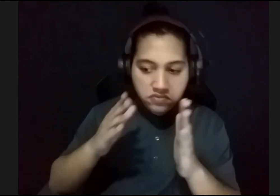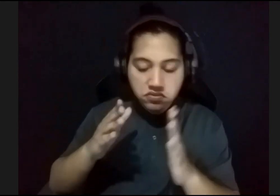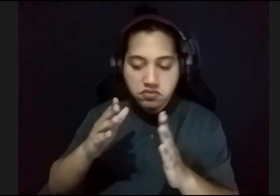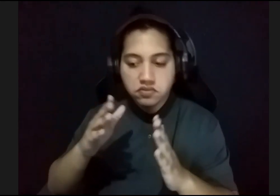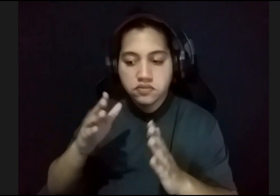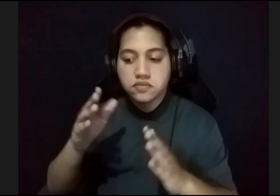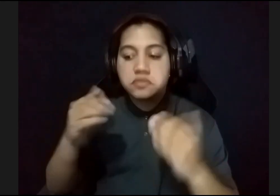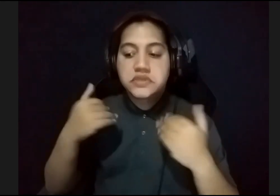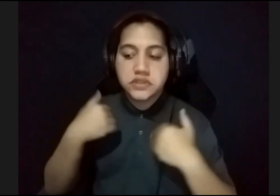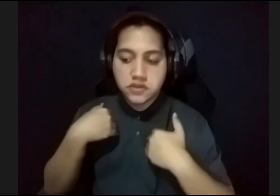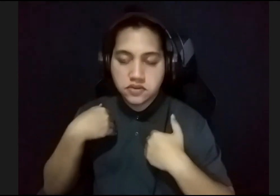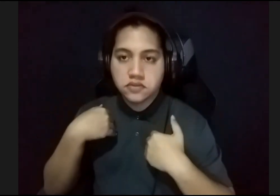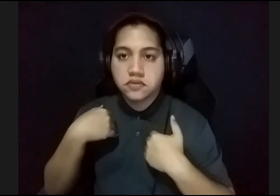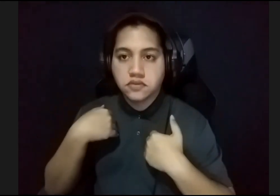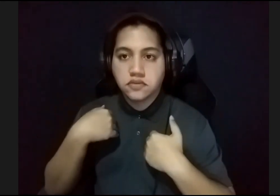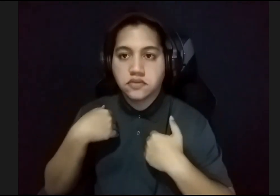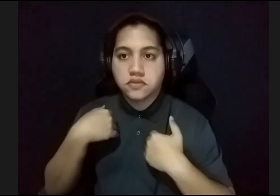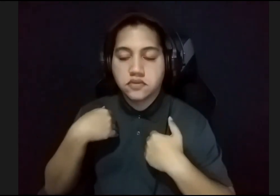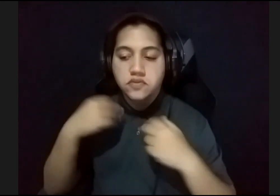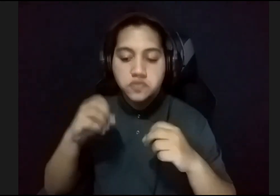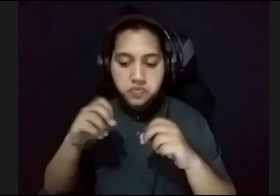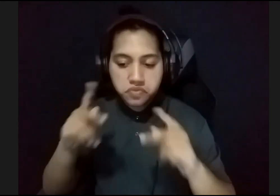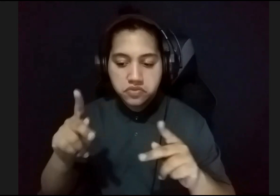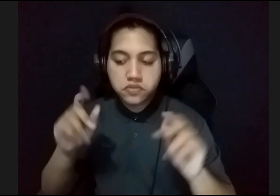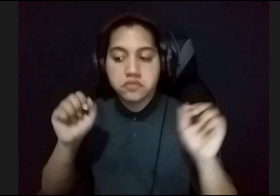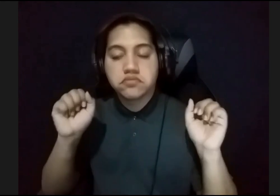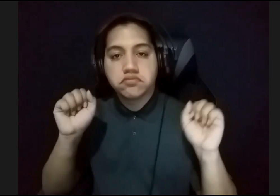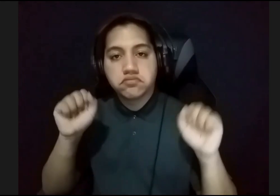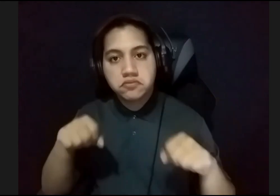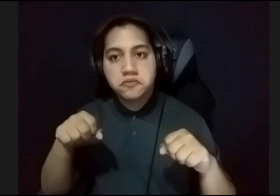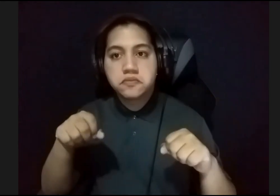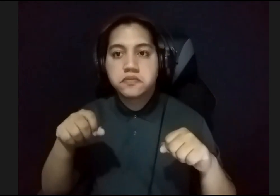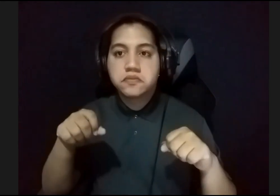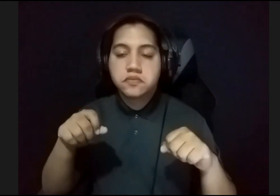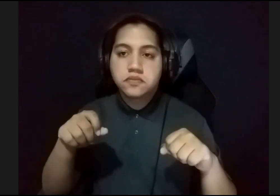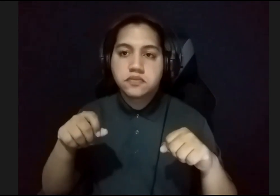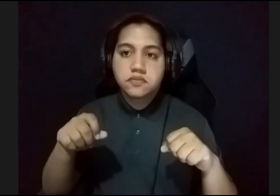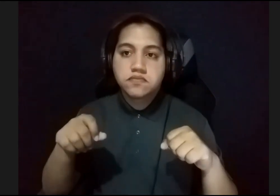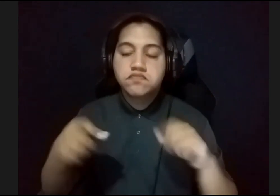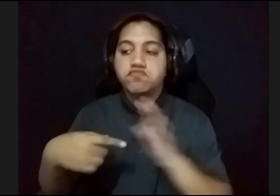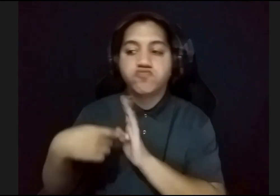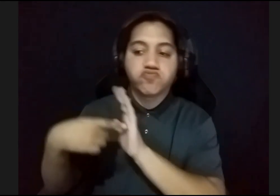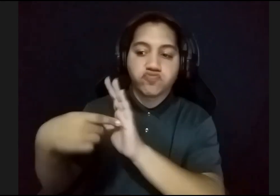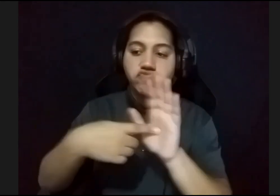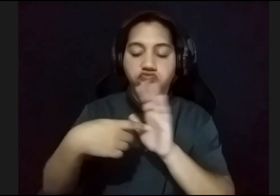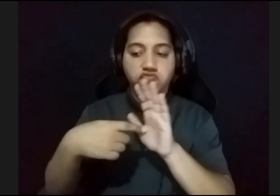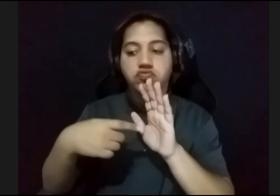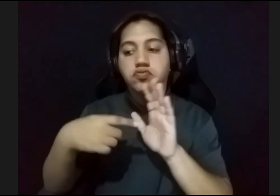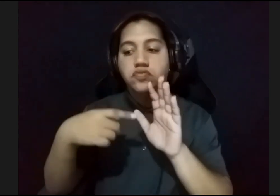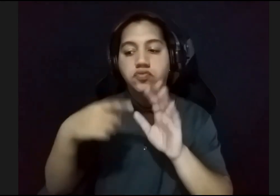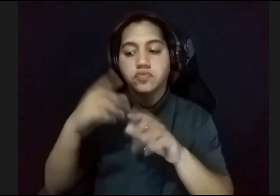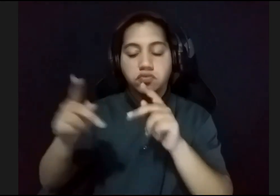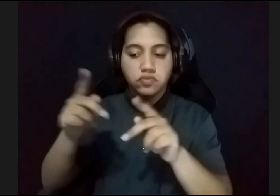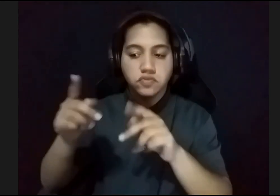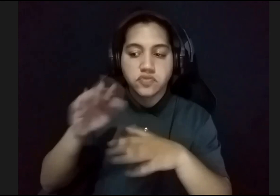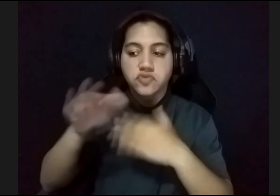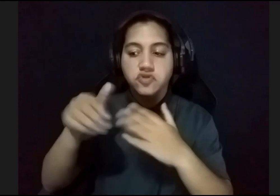plataforma, donde pudieran, este, unos a otros, pues, mostrarle al pueblo, todas